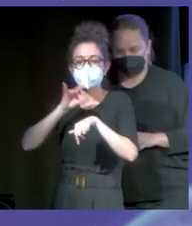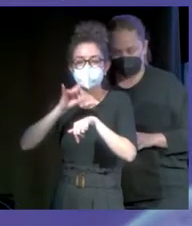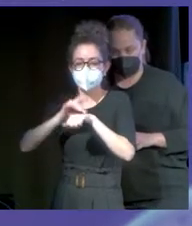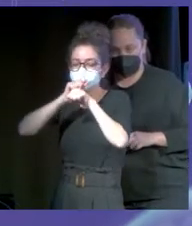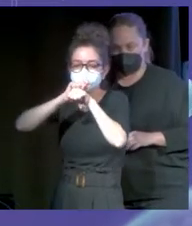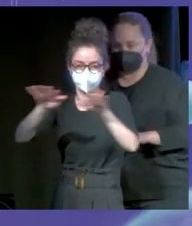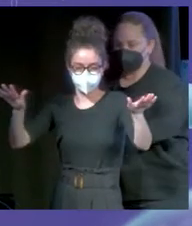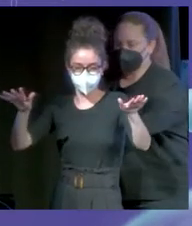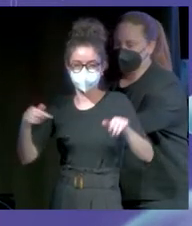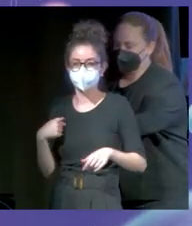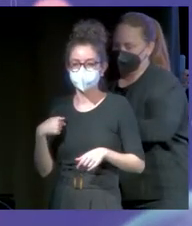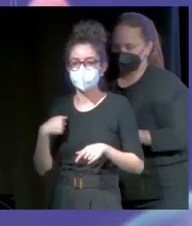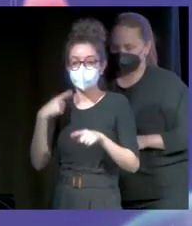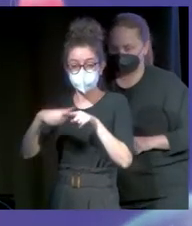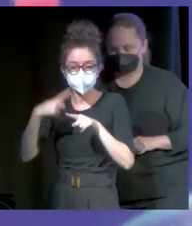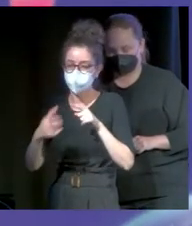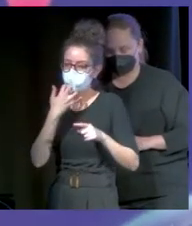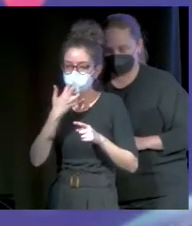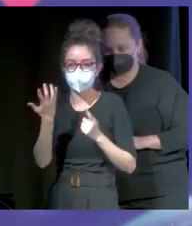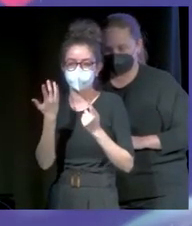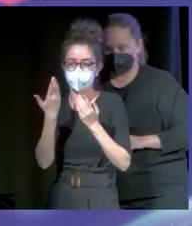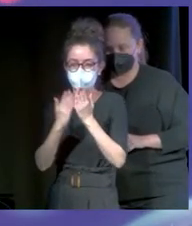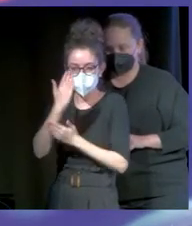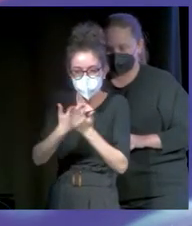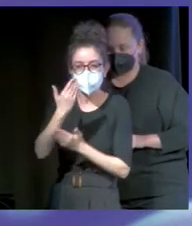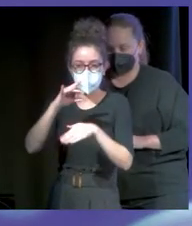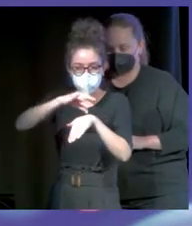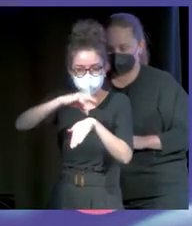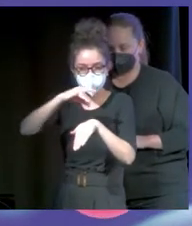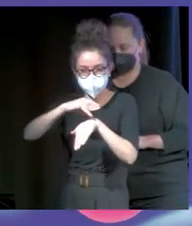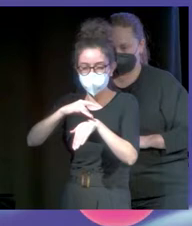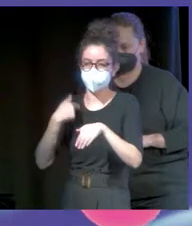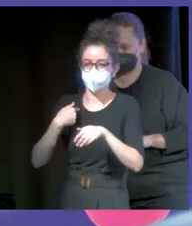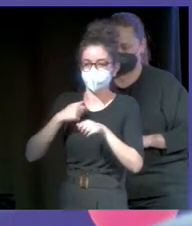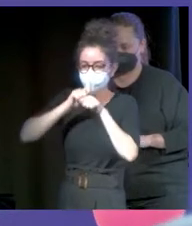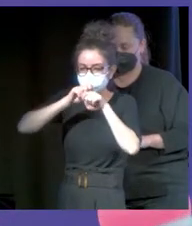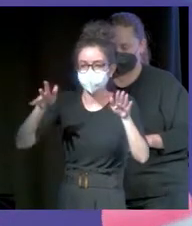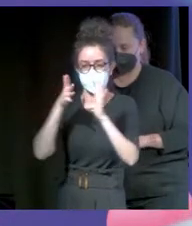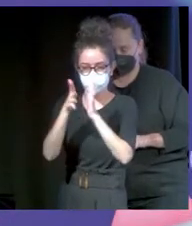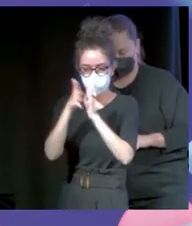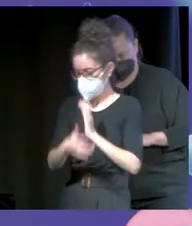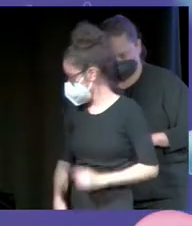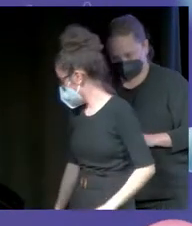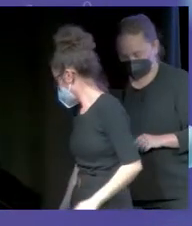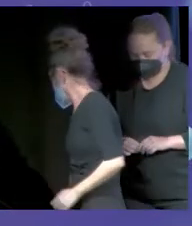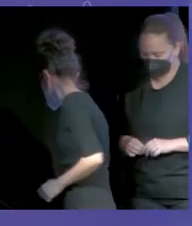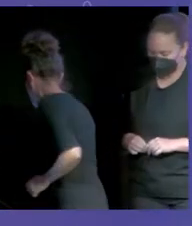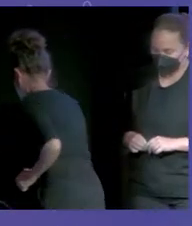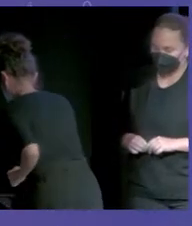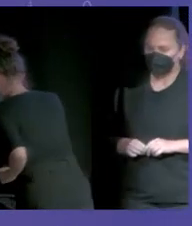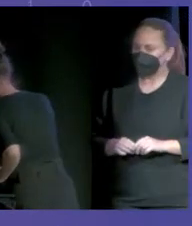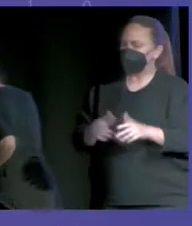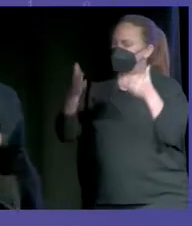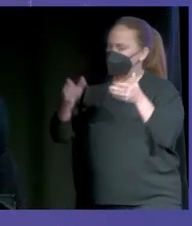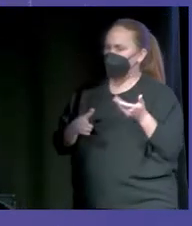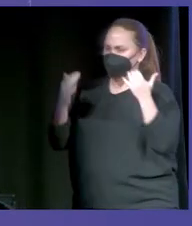Yo cogía cosas que se publicaban en los periódicos, en la prensa de medicina y yo divulgaba, los explicaba, pero los explicaba para un público muy profesional, para